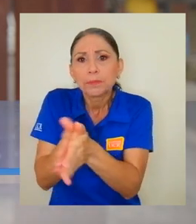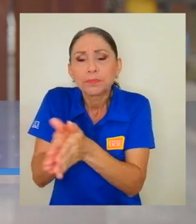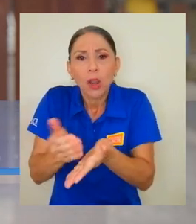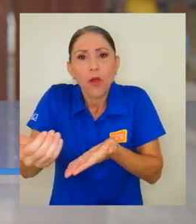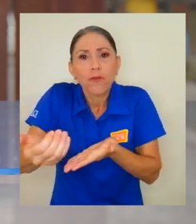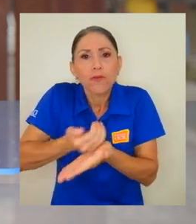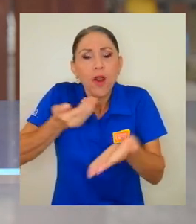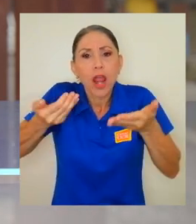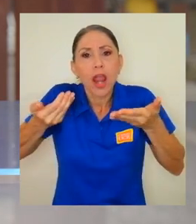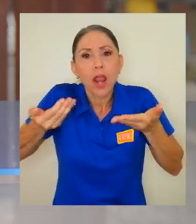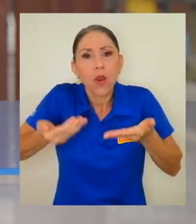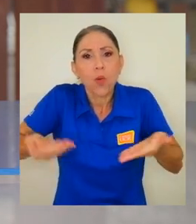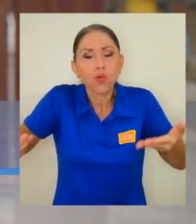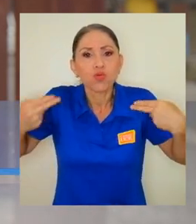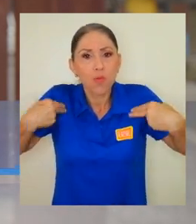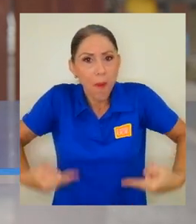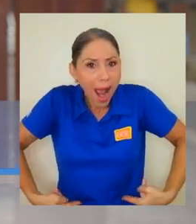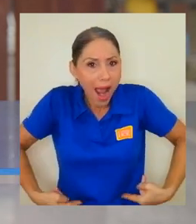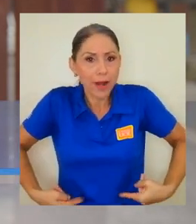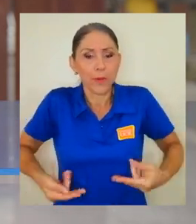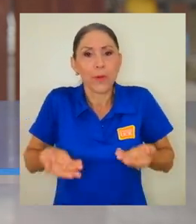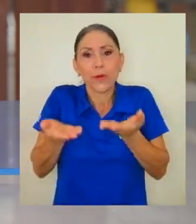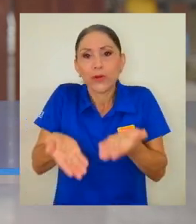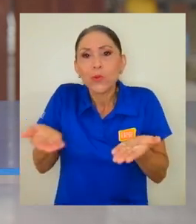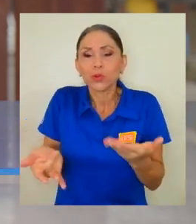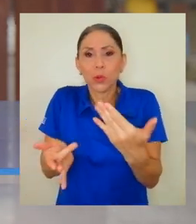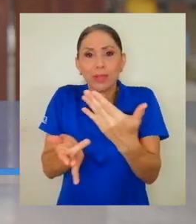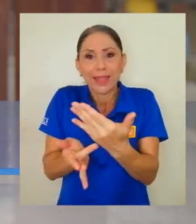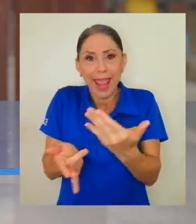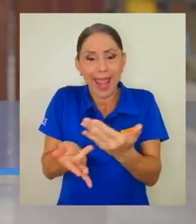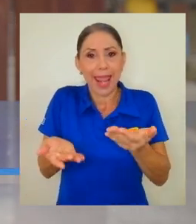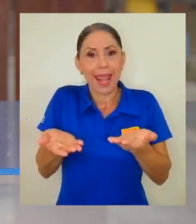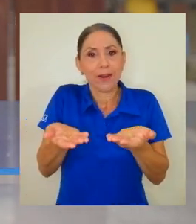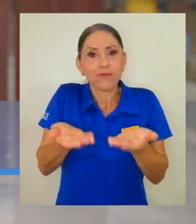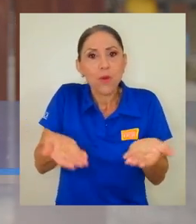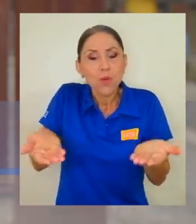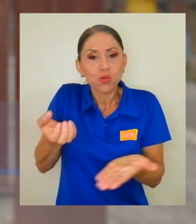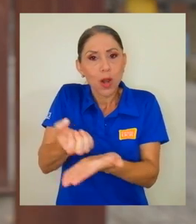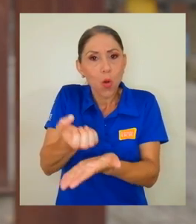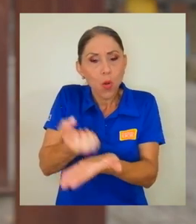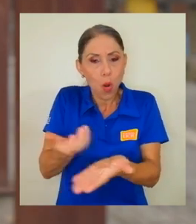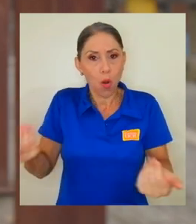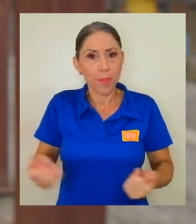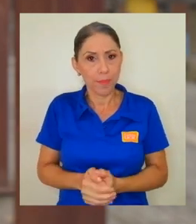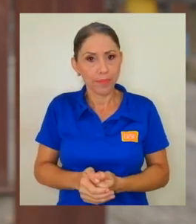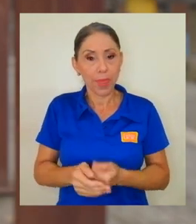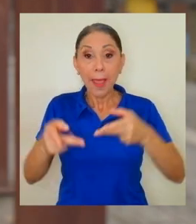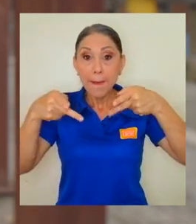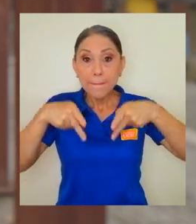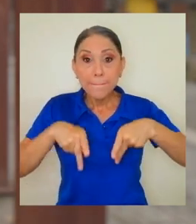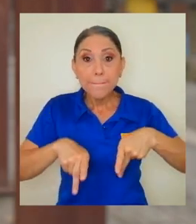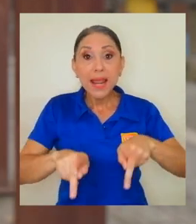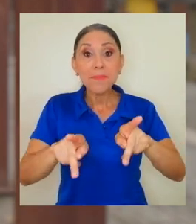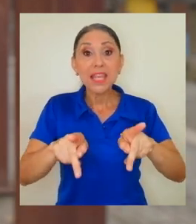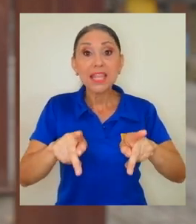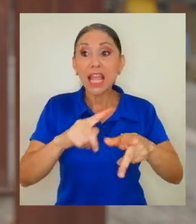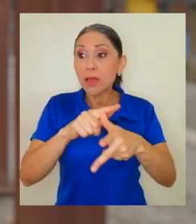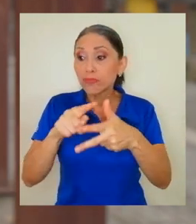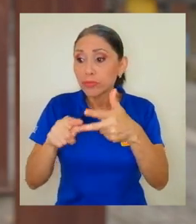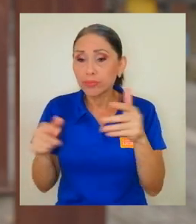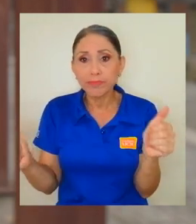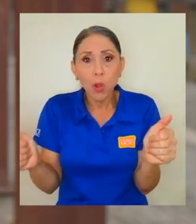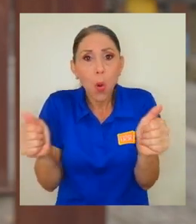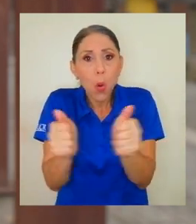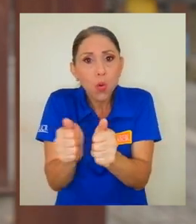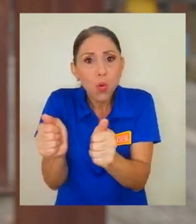humano el recurso tecnológico el recurso económico nos permite construir en conjunto